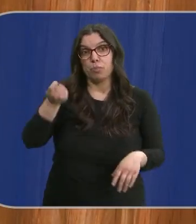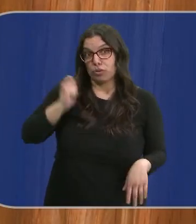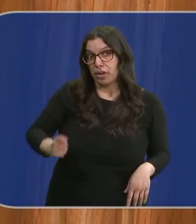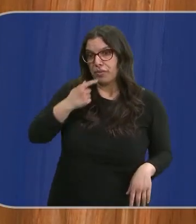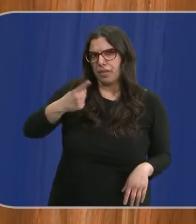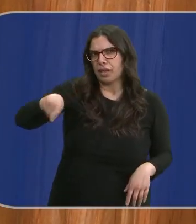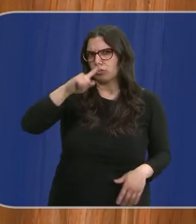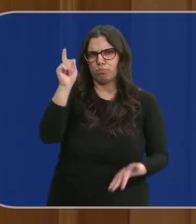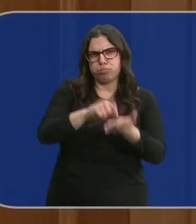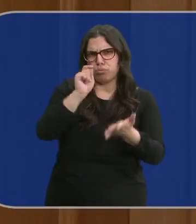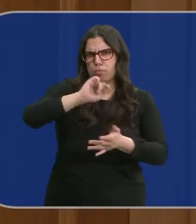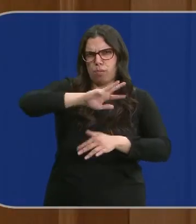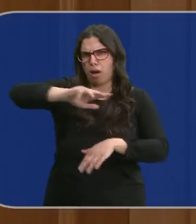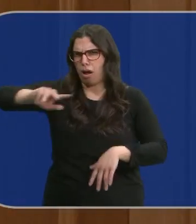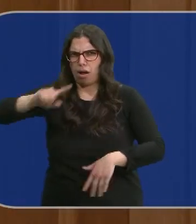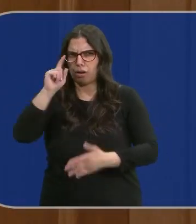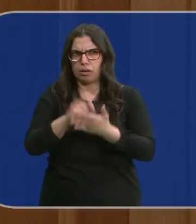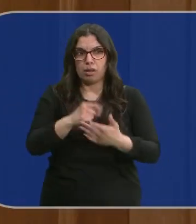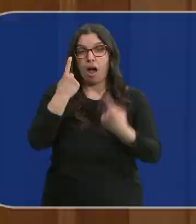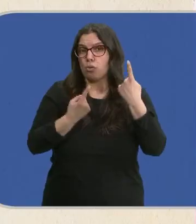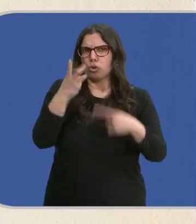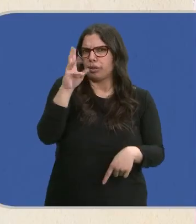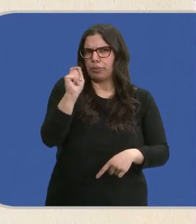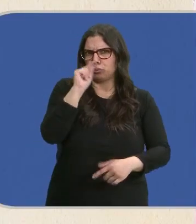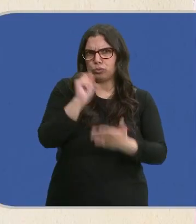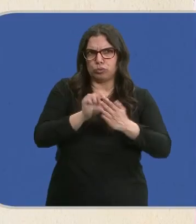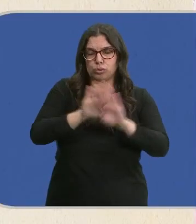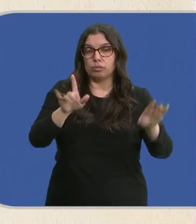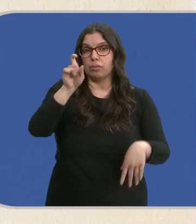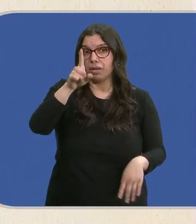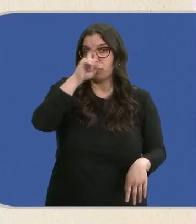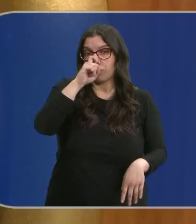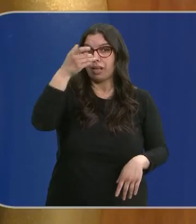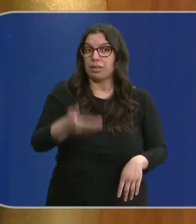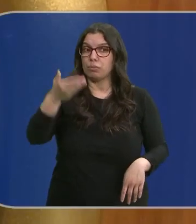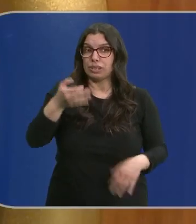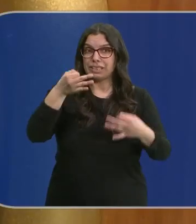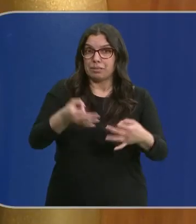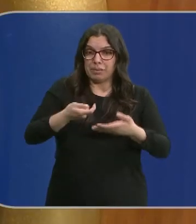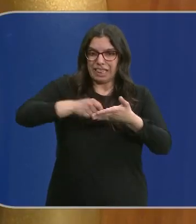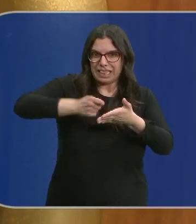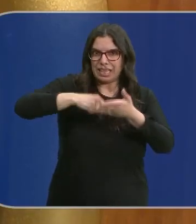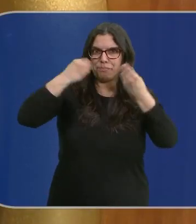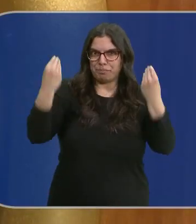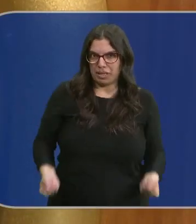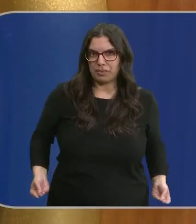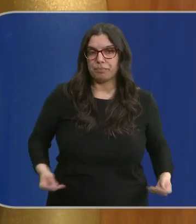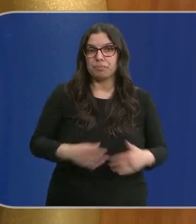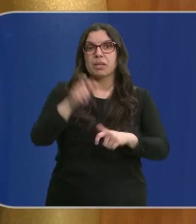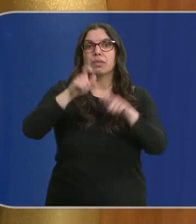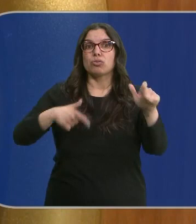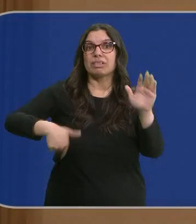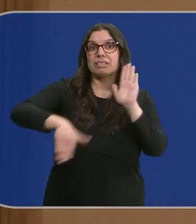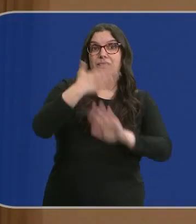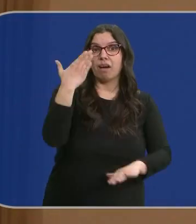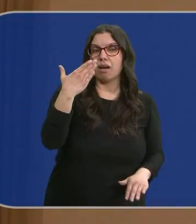estos robos son muy rápidos. Hay muchos robos que son de tres minutos. Y nos recuerdan la importancia de cerrar siempre bien nuestra casa. La gente cuando se